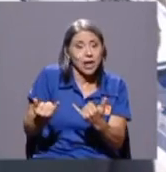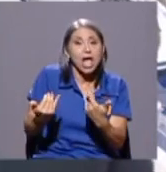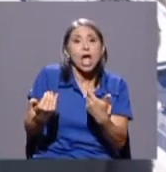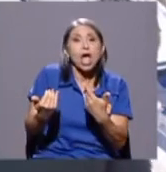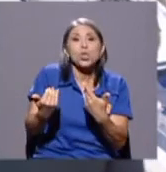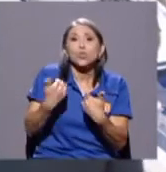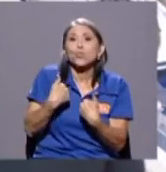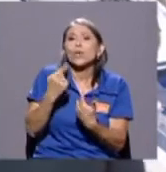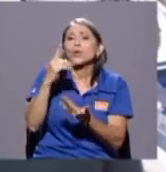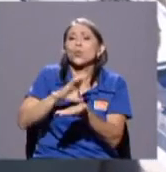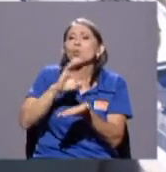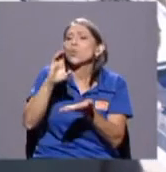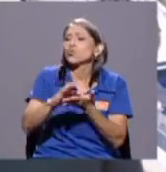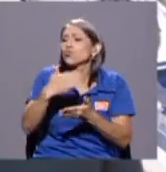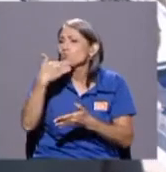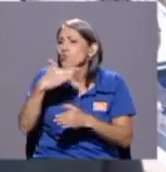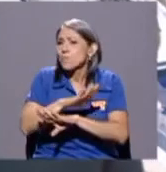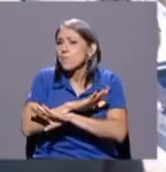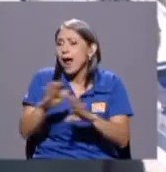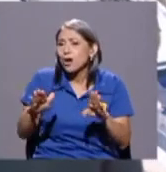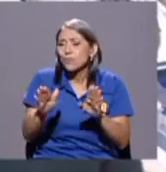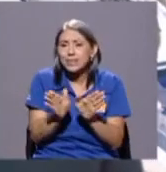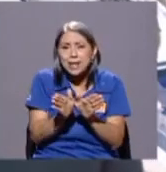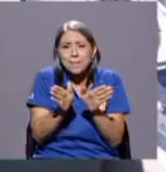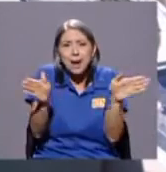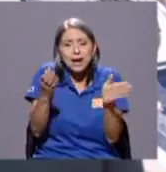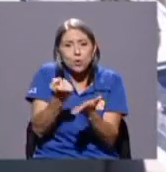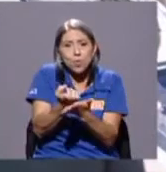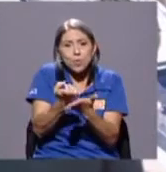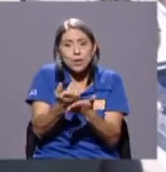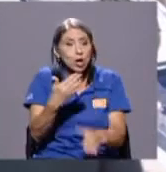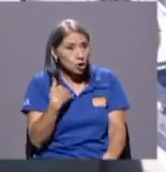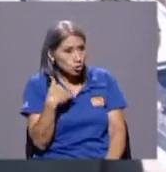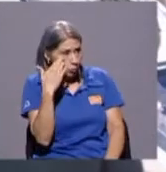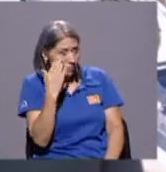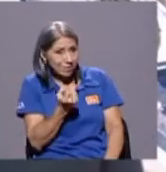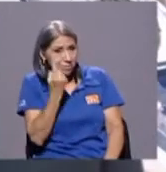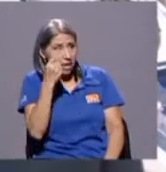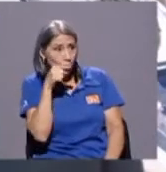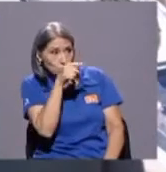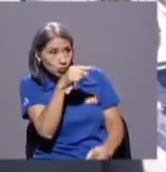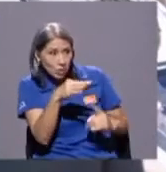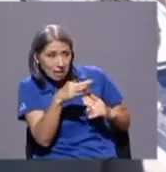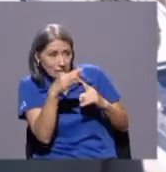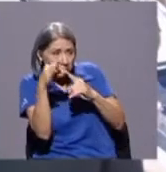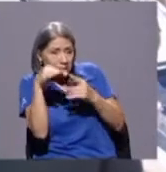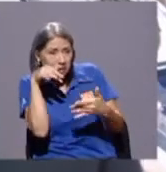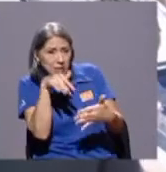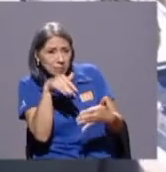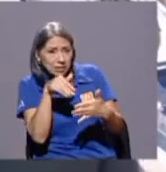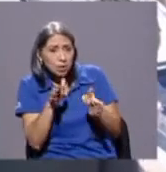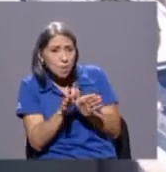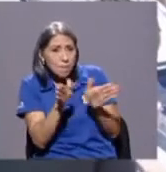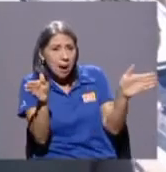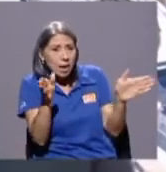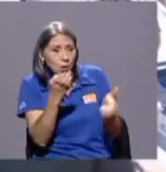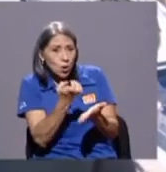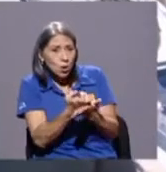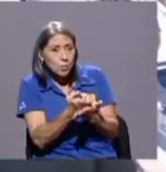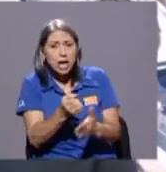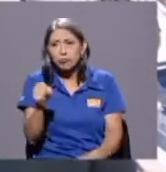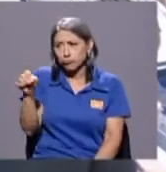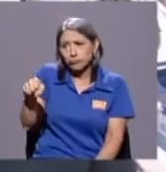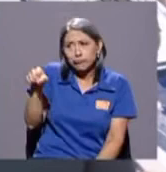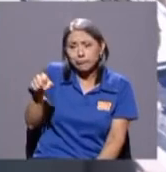un curso muy malo en macroeconomía y yo entiendo que usted se especializó en macroeconomía. Y le dije, bueno, sí, entre otras